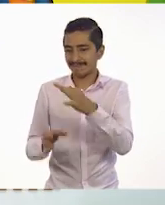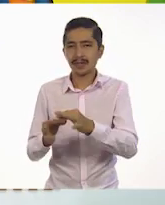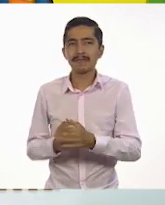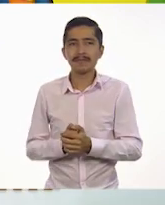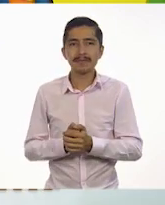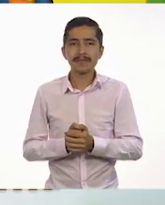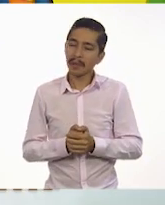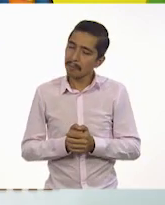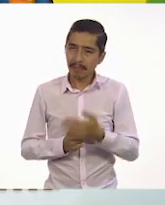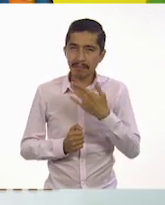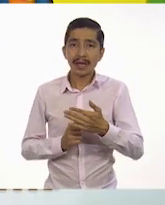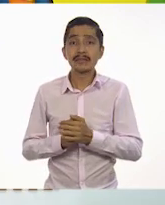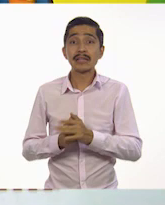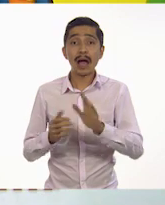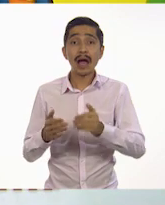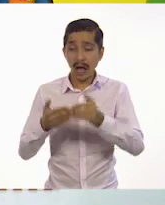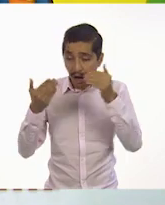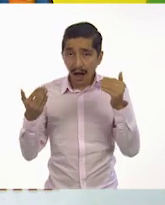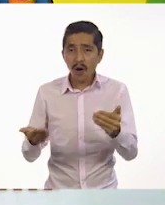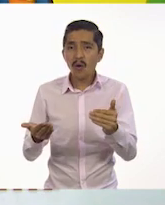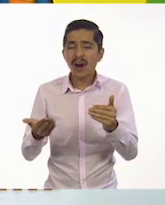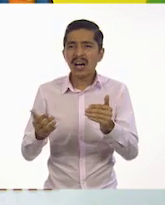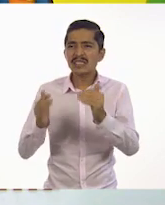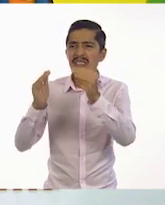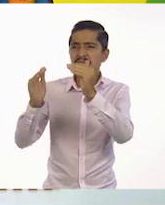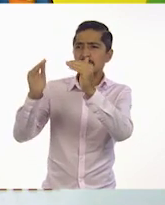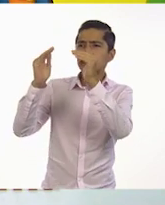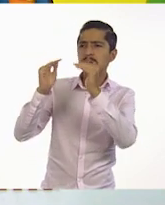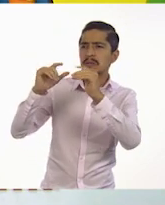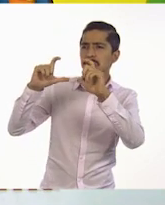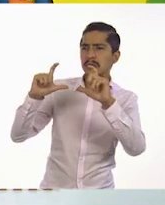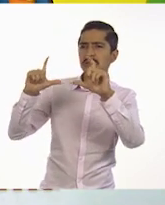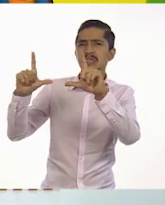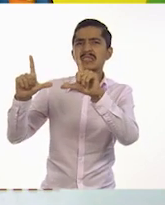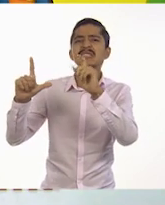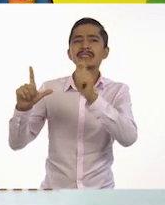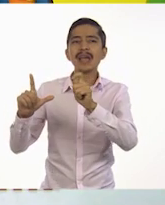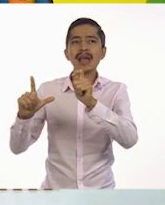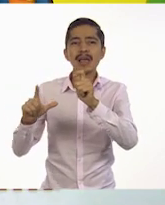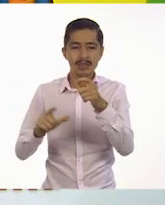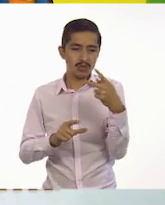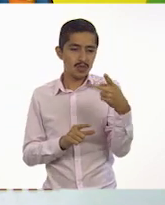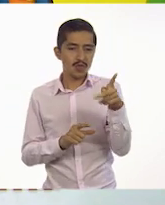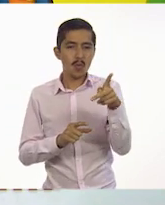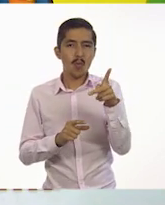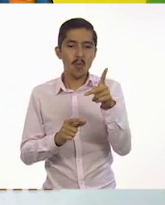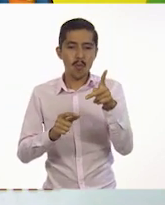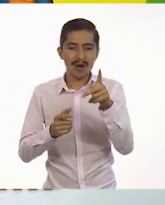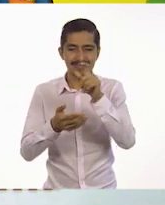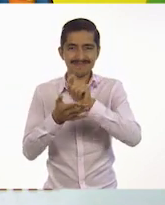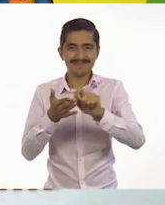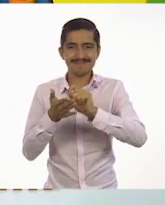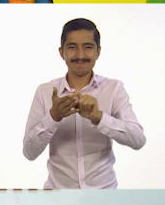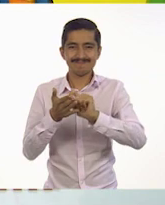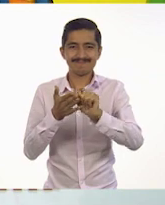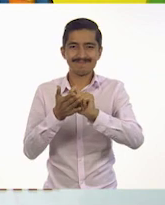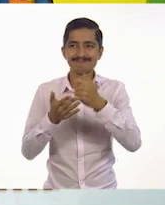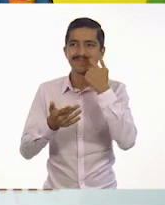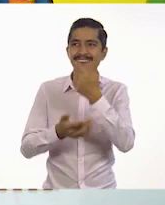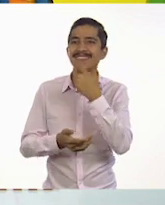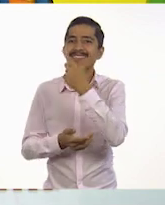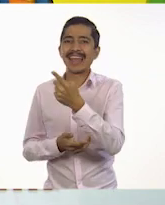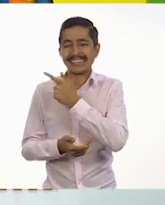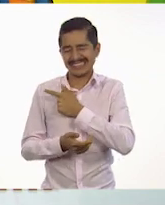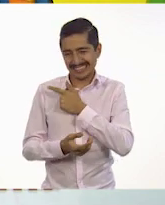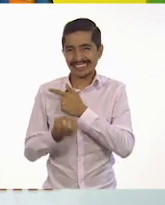Excelente. Ahora sigue la parte en donde tú le das el mensaje. Ah, ese que leímos, que me gustó. Muy